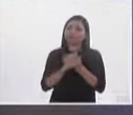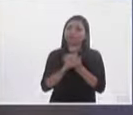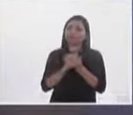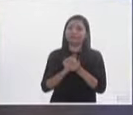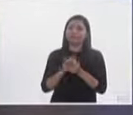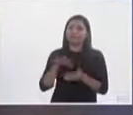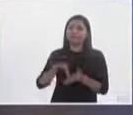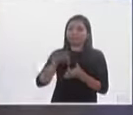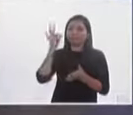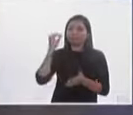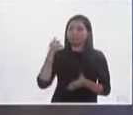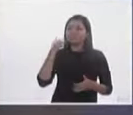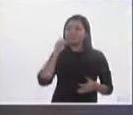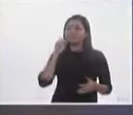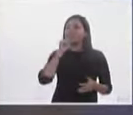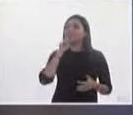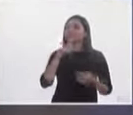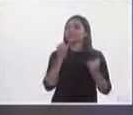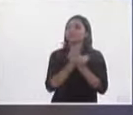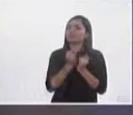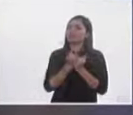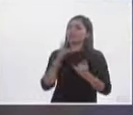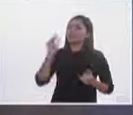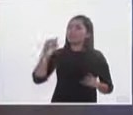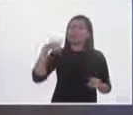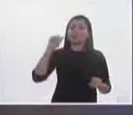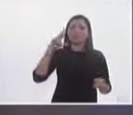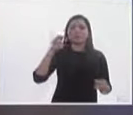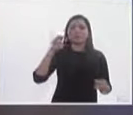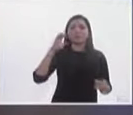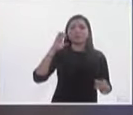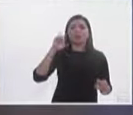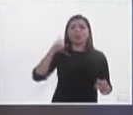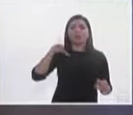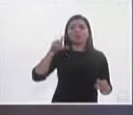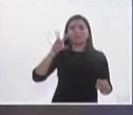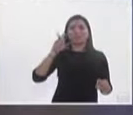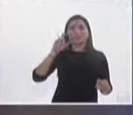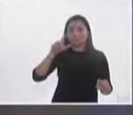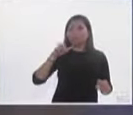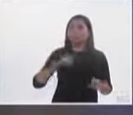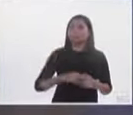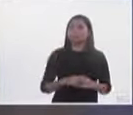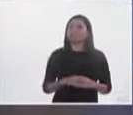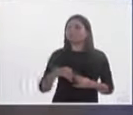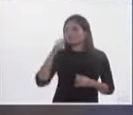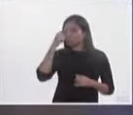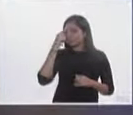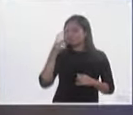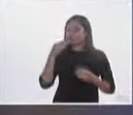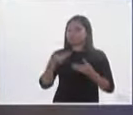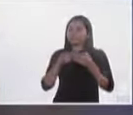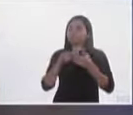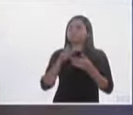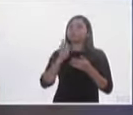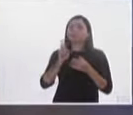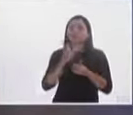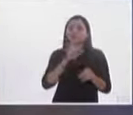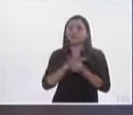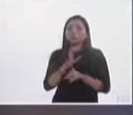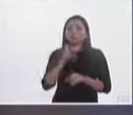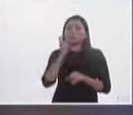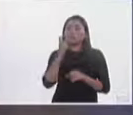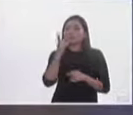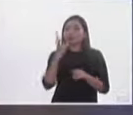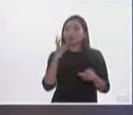llamadas que también agradecemos a Ramiro Esquivel sus comentarios para ver quién se lleva precisamente estos dos